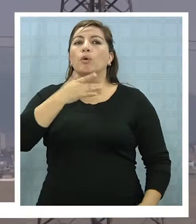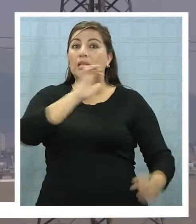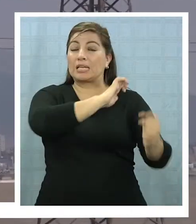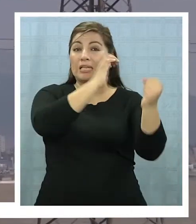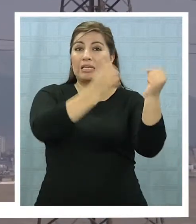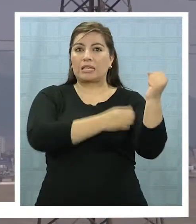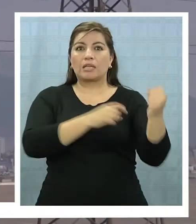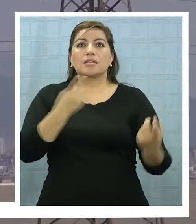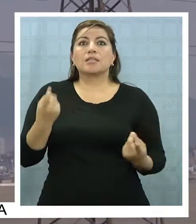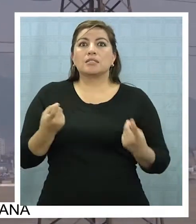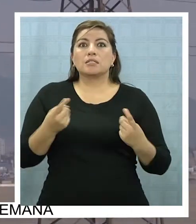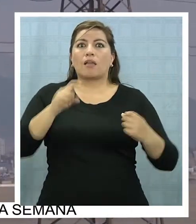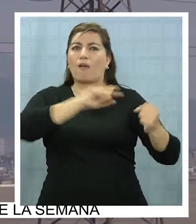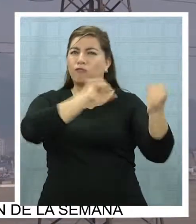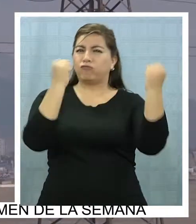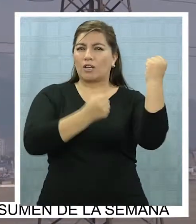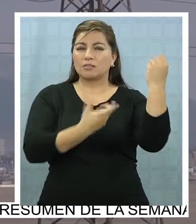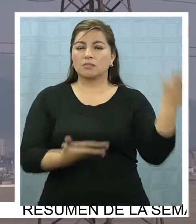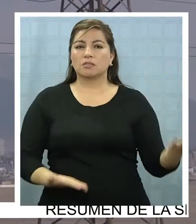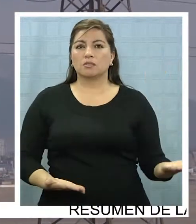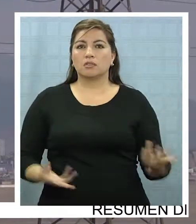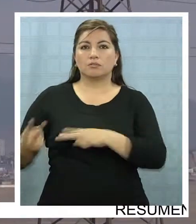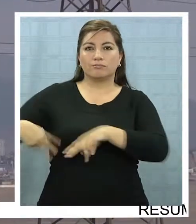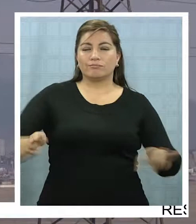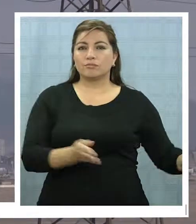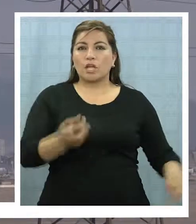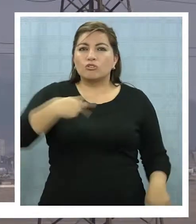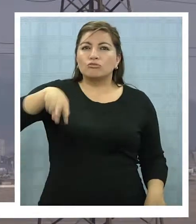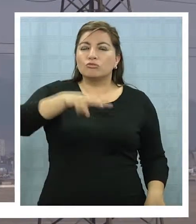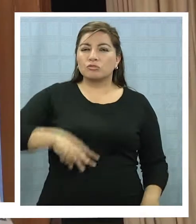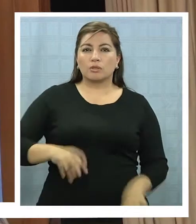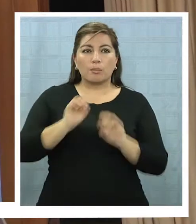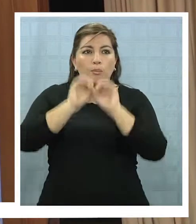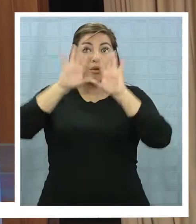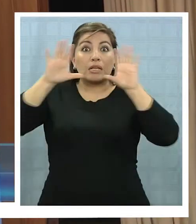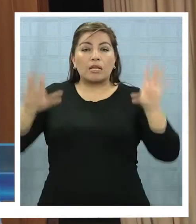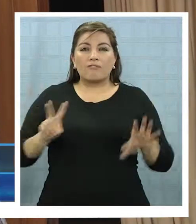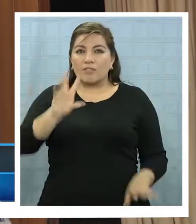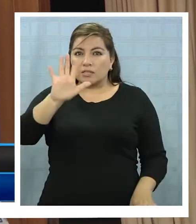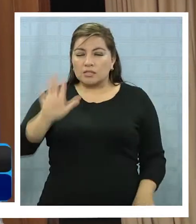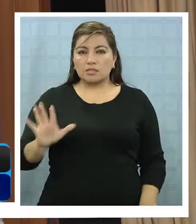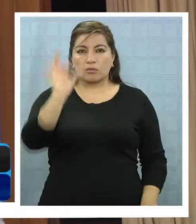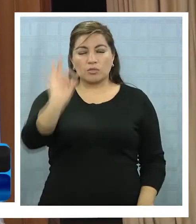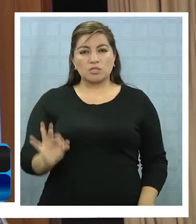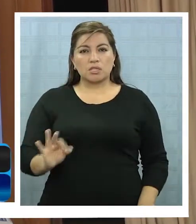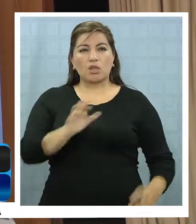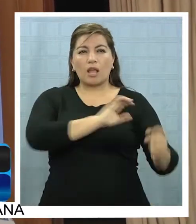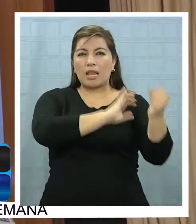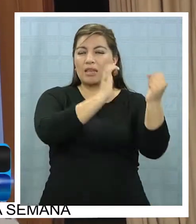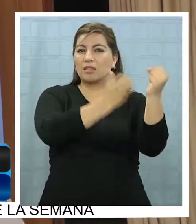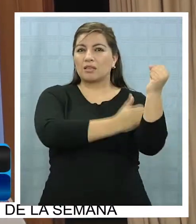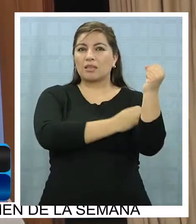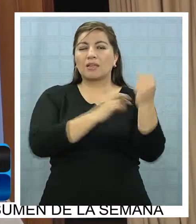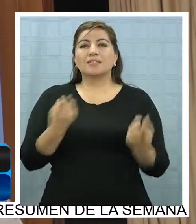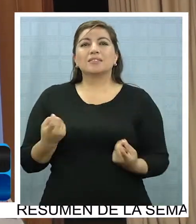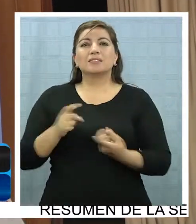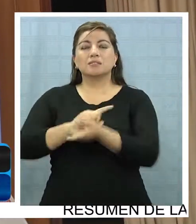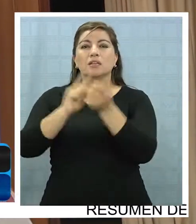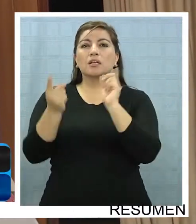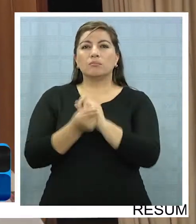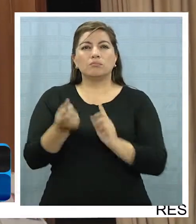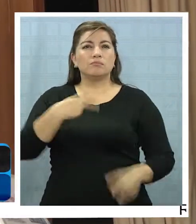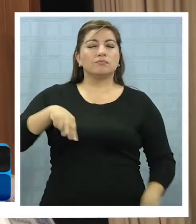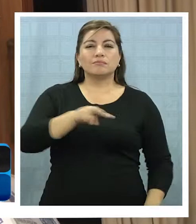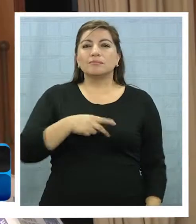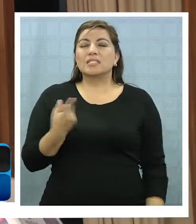tener. Hay que tener claro que para que el 25% de la energía sea renovable no convencional, hay que tener